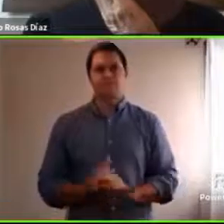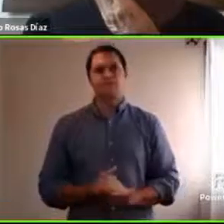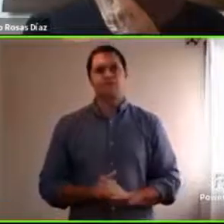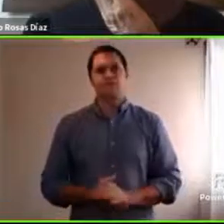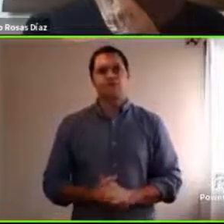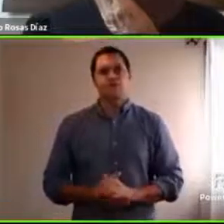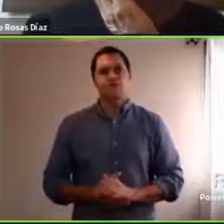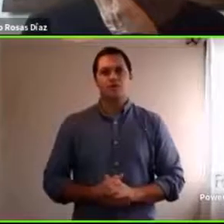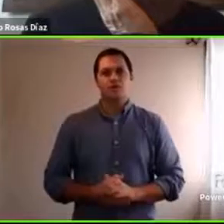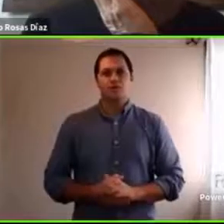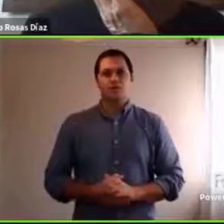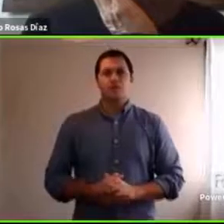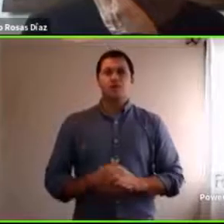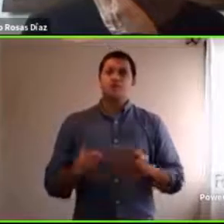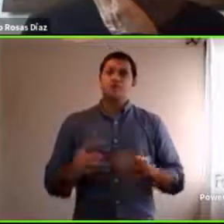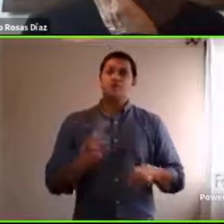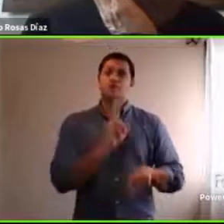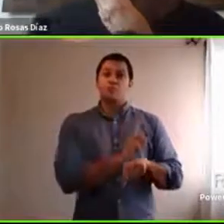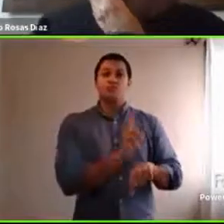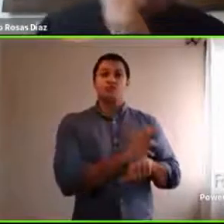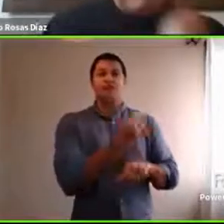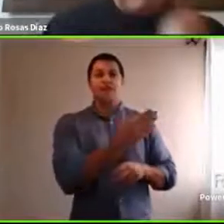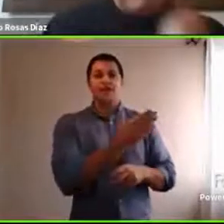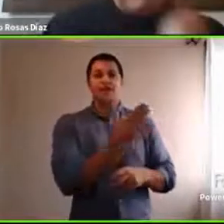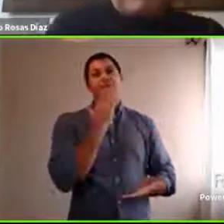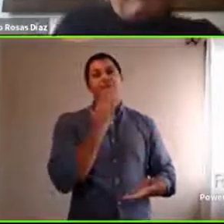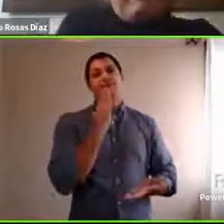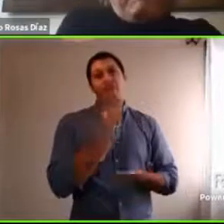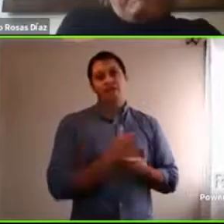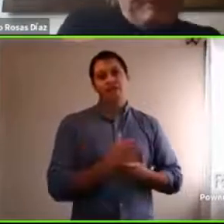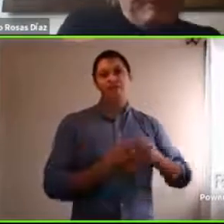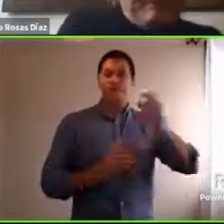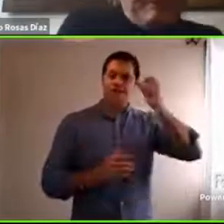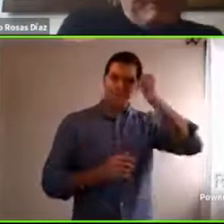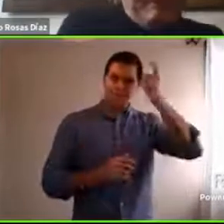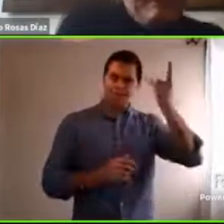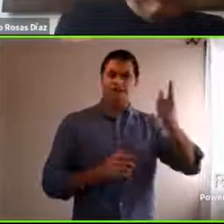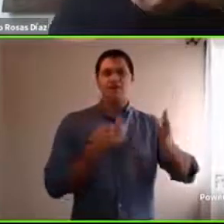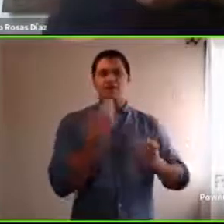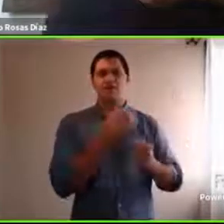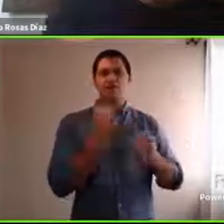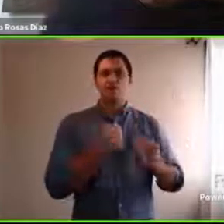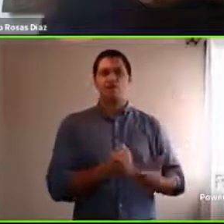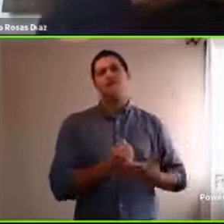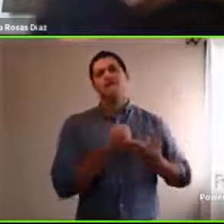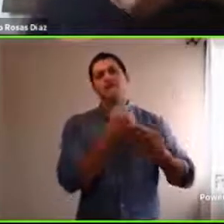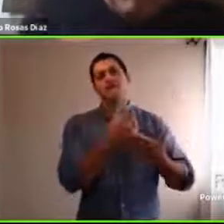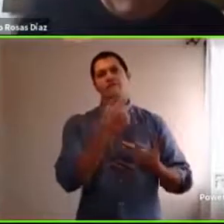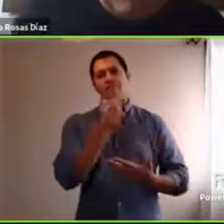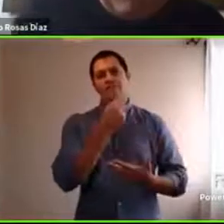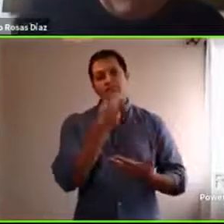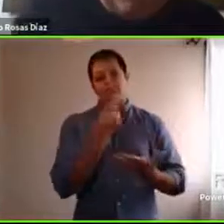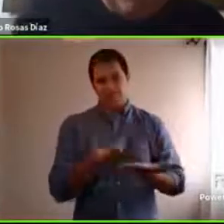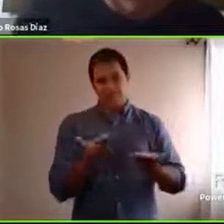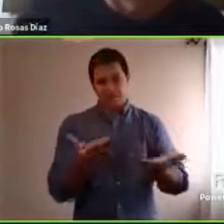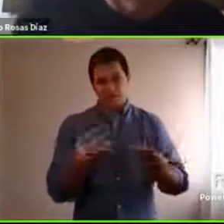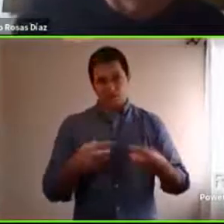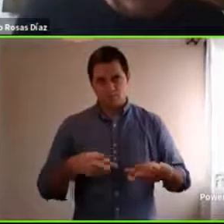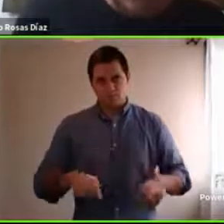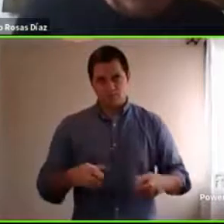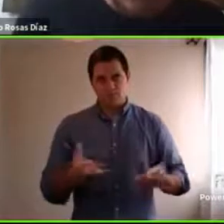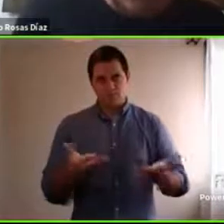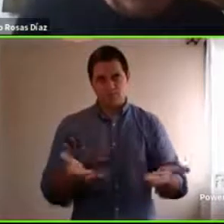el docente también pueda entender esto y facilitar a veces hay consignas o algunas